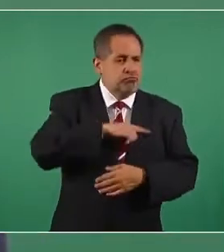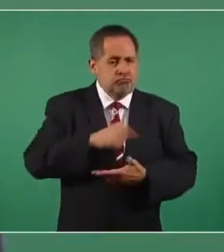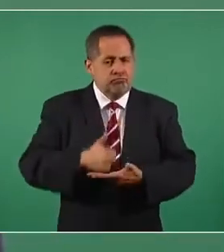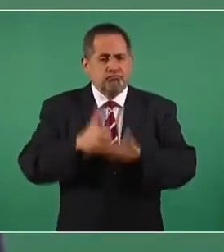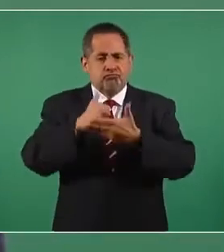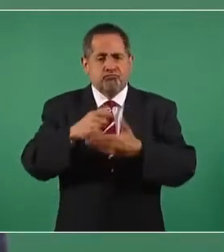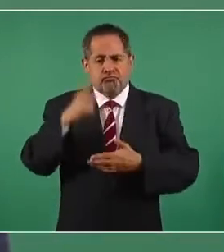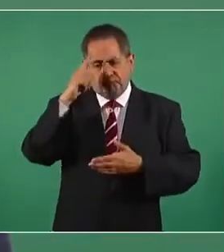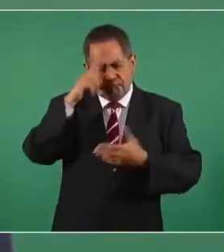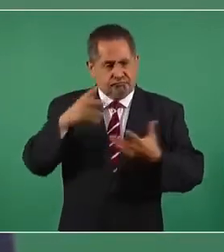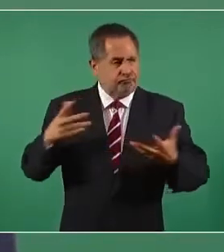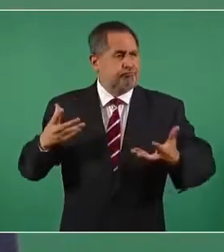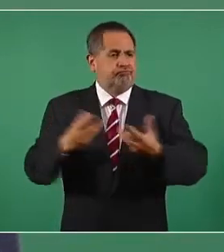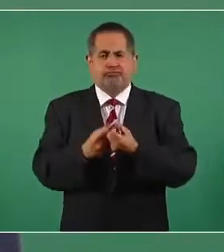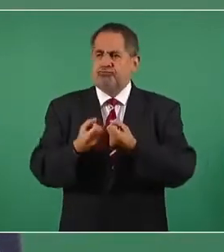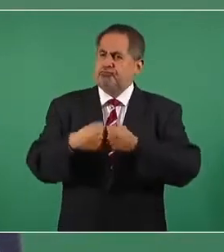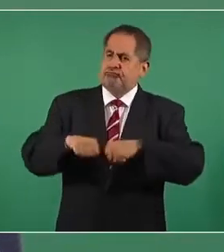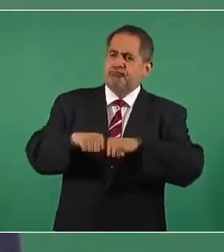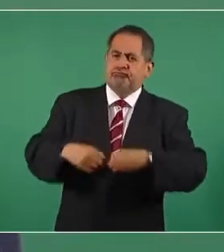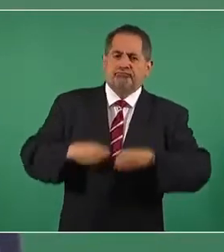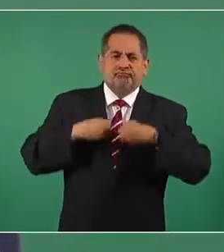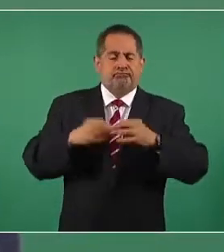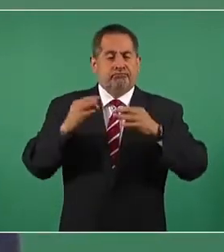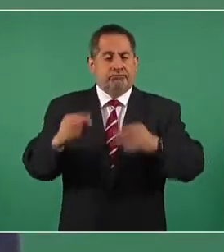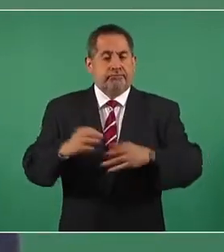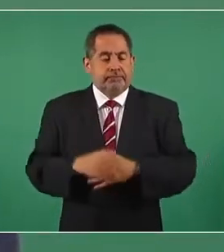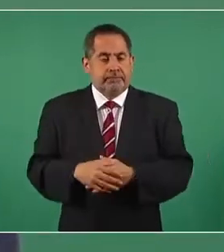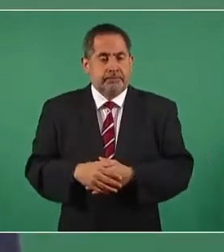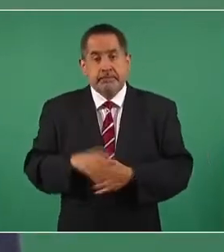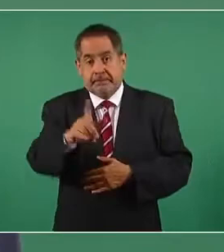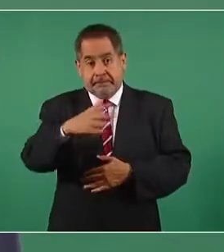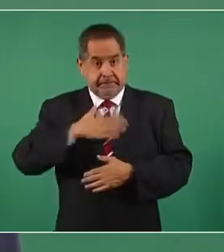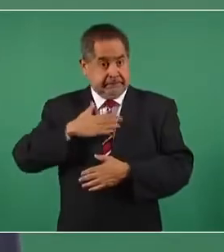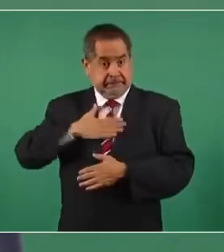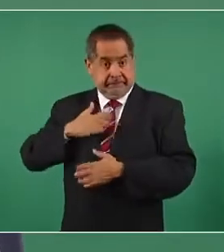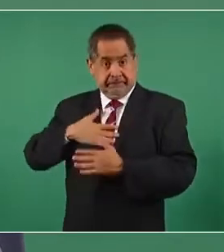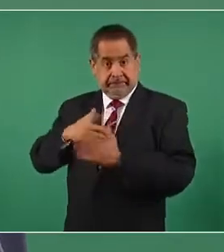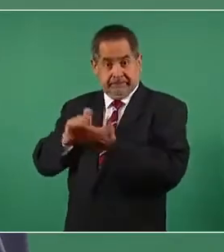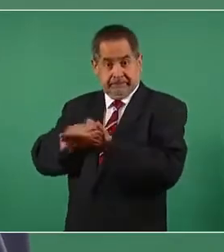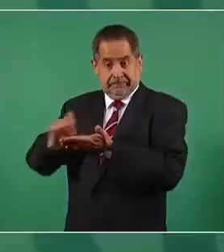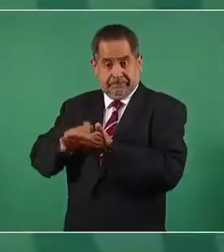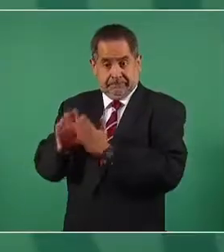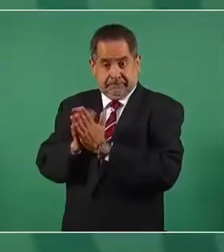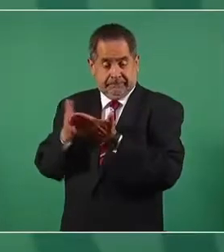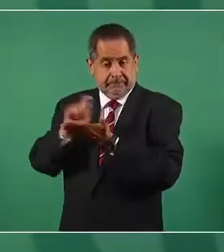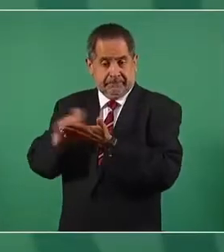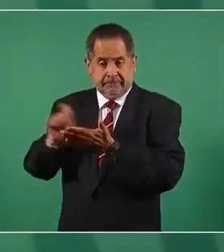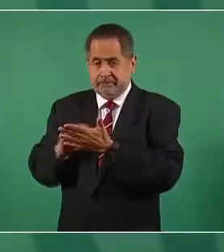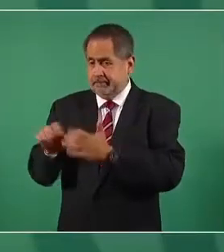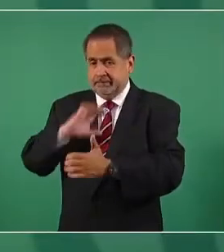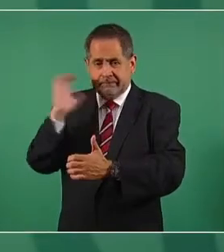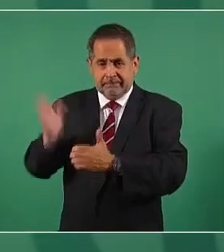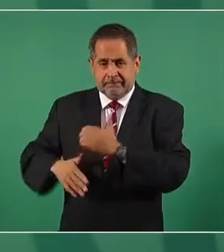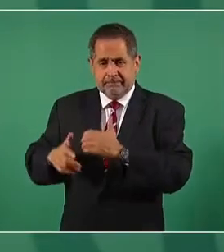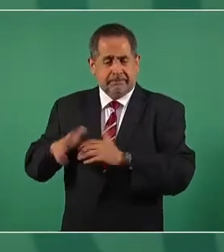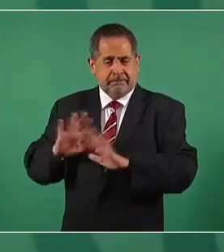una sociedad mejor. Y ya tengo el libro terminado, ya está